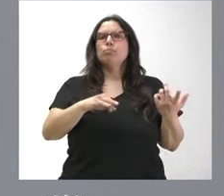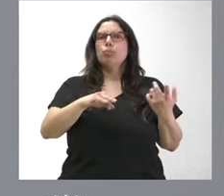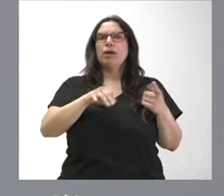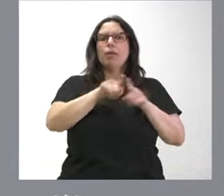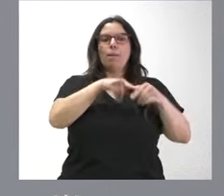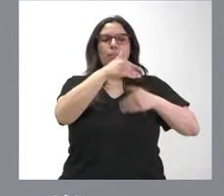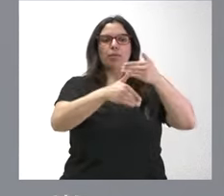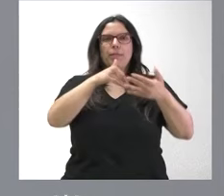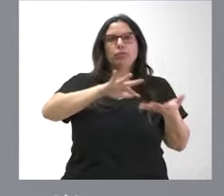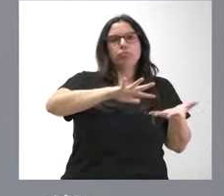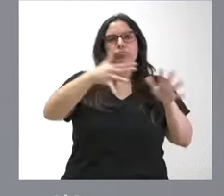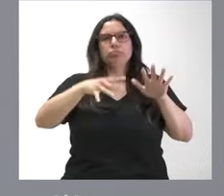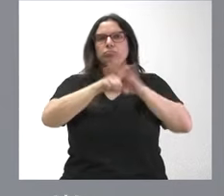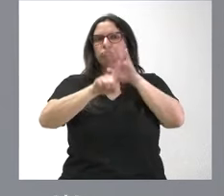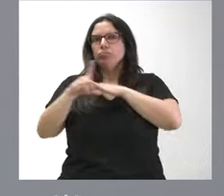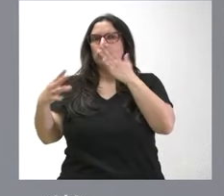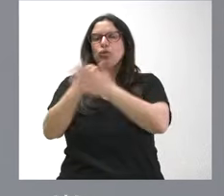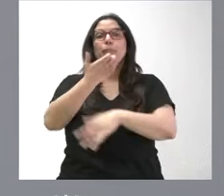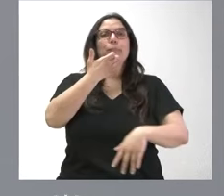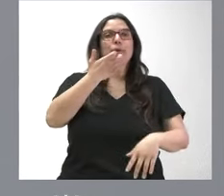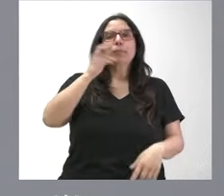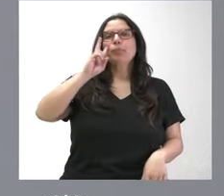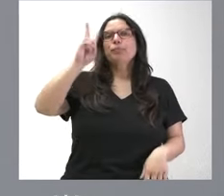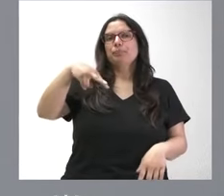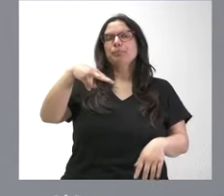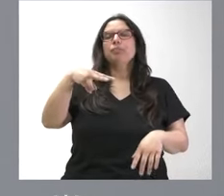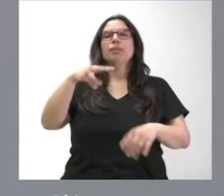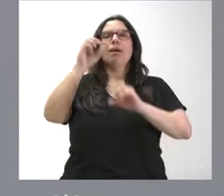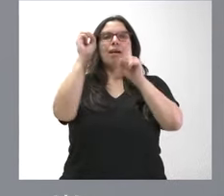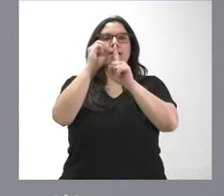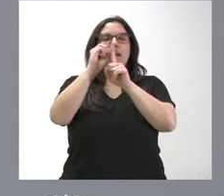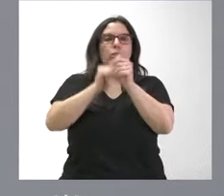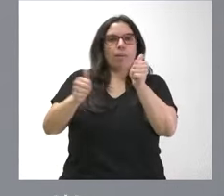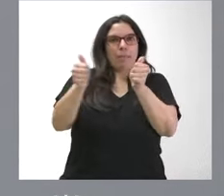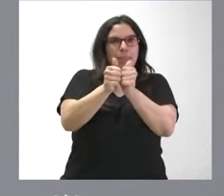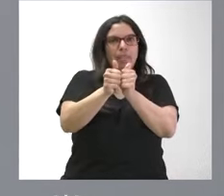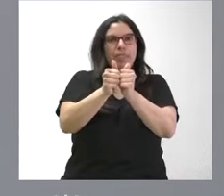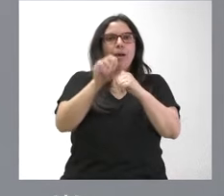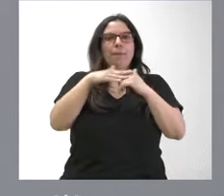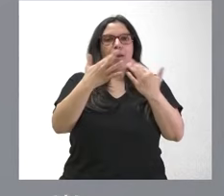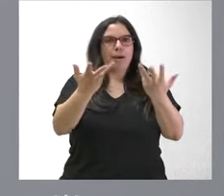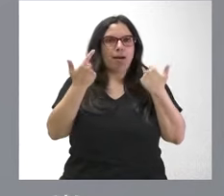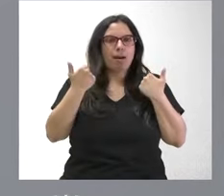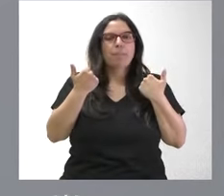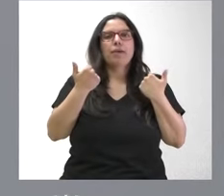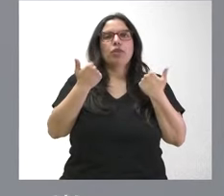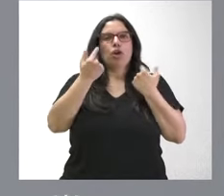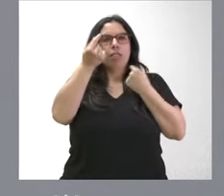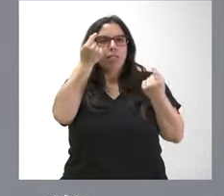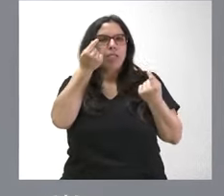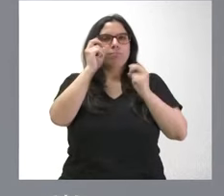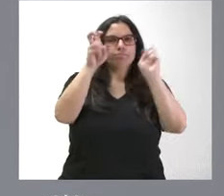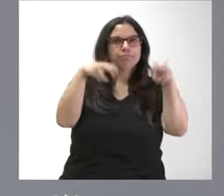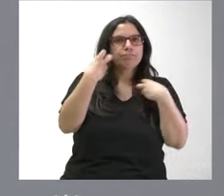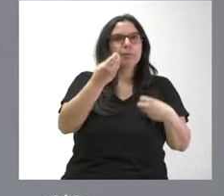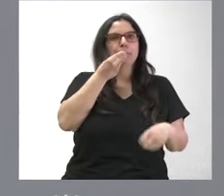procedimientos, entre los cuales, por ejemplo, está el reconocimiento del grado de dependencia para que se haga de un modo más ágil, más preciso, más actualizado